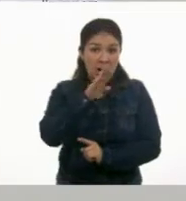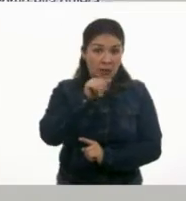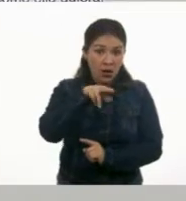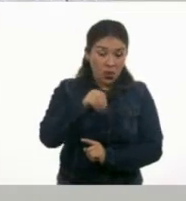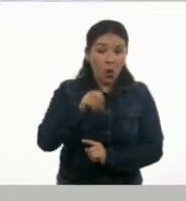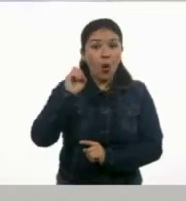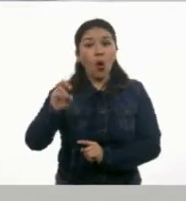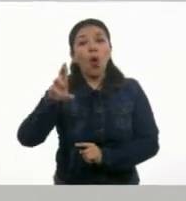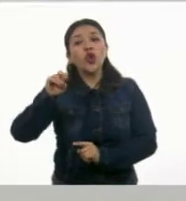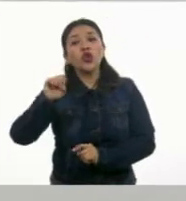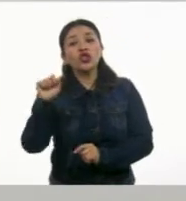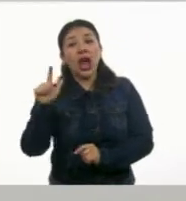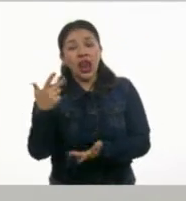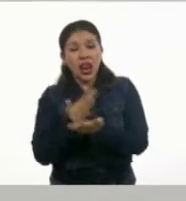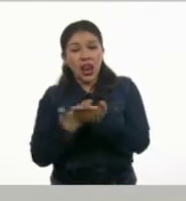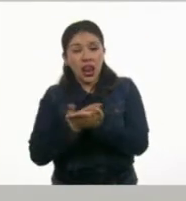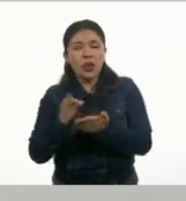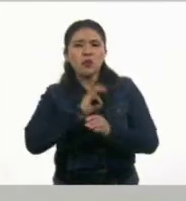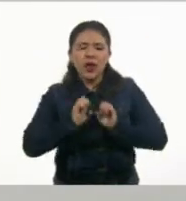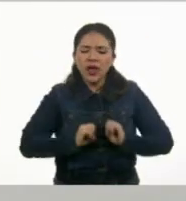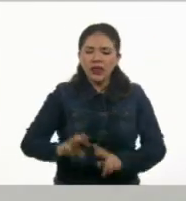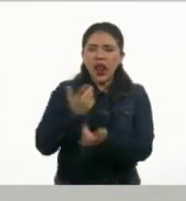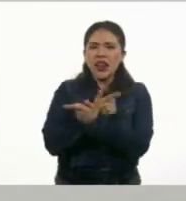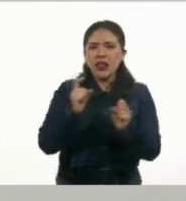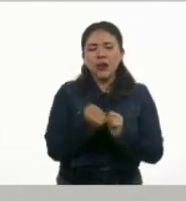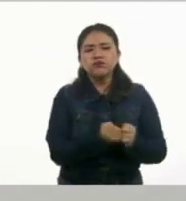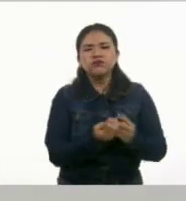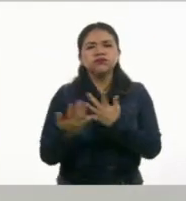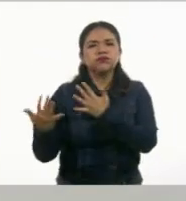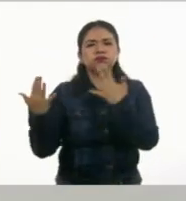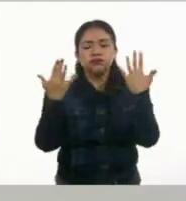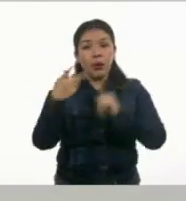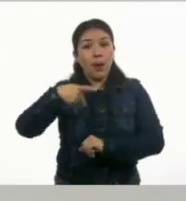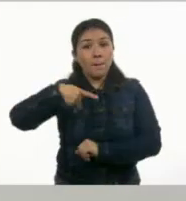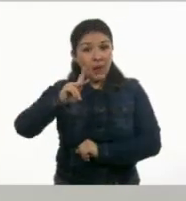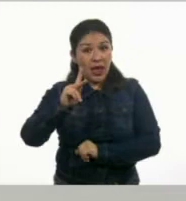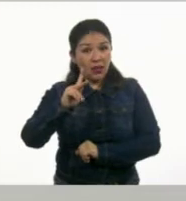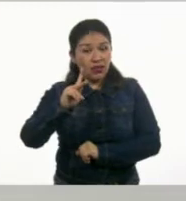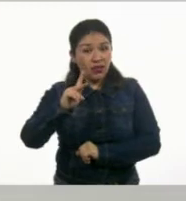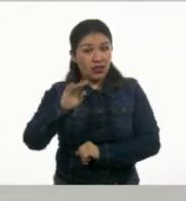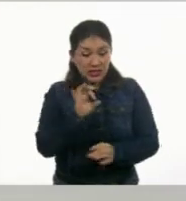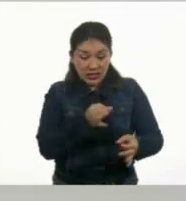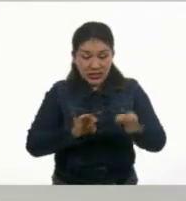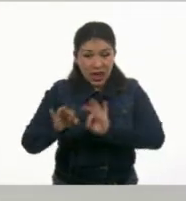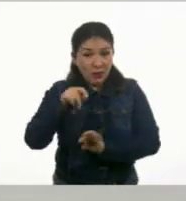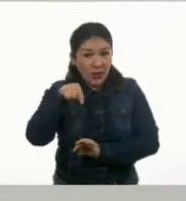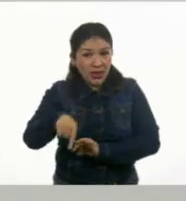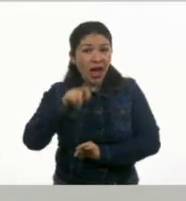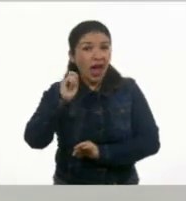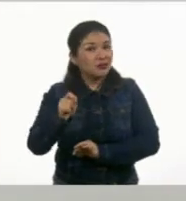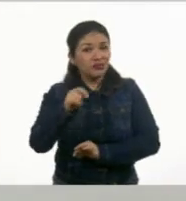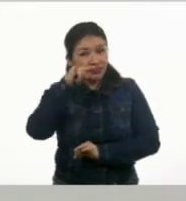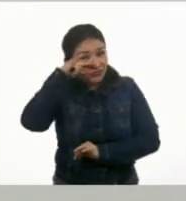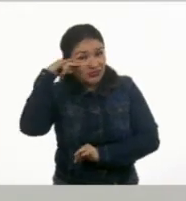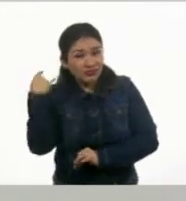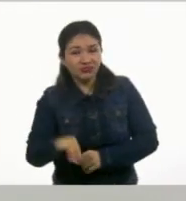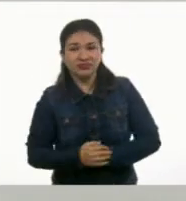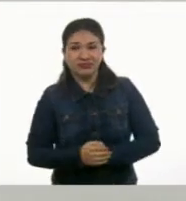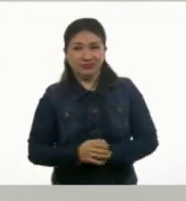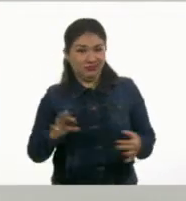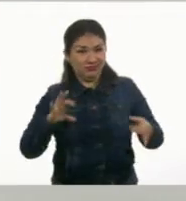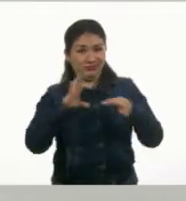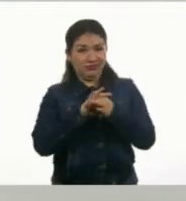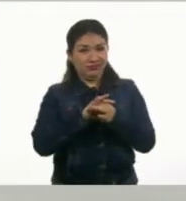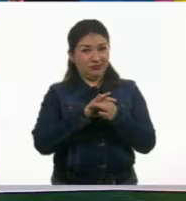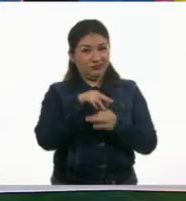de rábano de rosal, se puede dejar crecer como ella quiera. Pero las semillas son invisibles. Híjole, creo que todavía no logramos la coherencia que